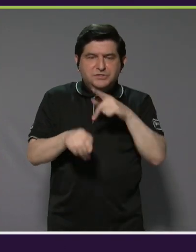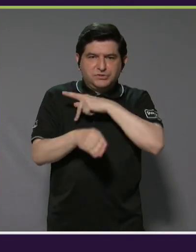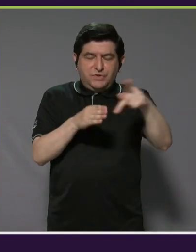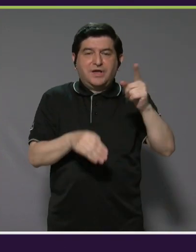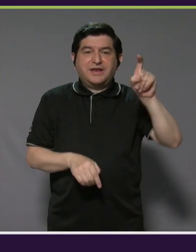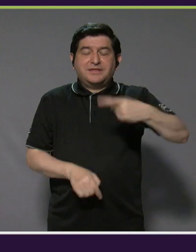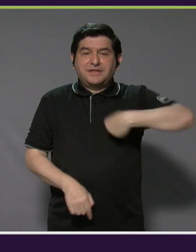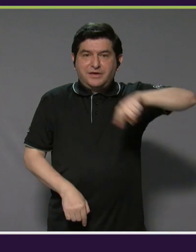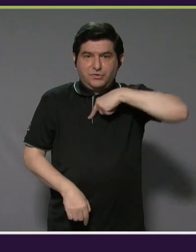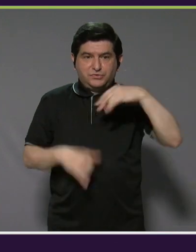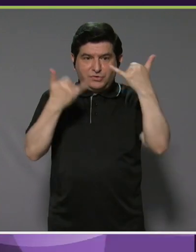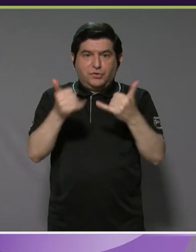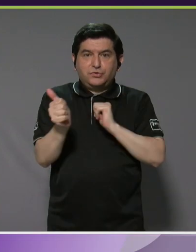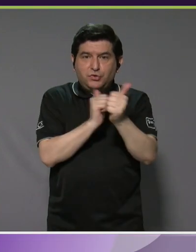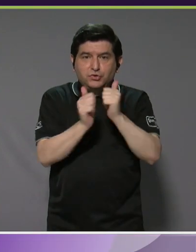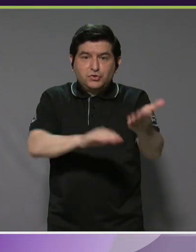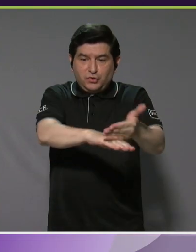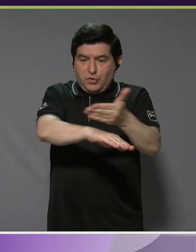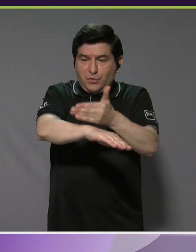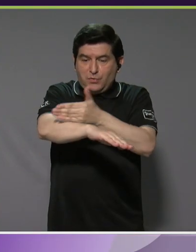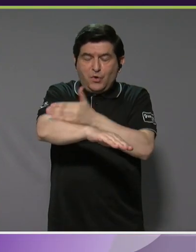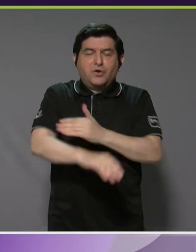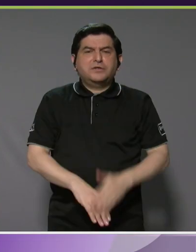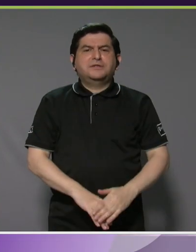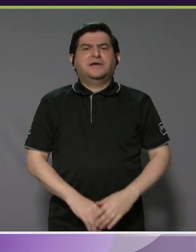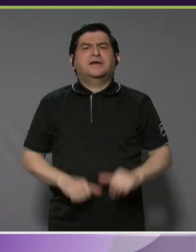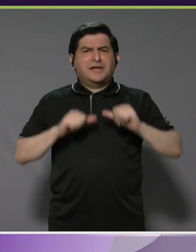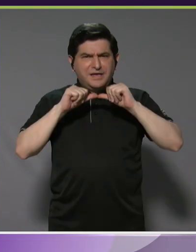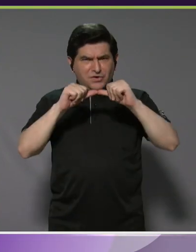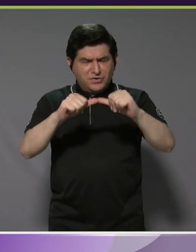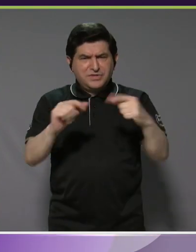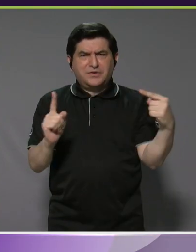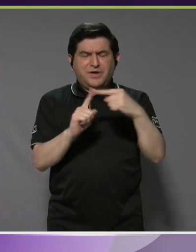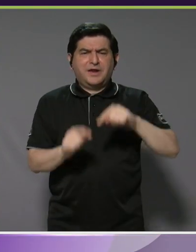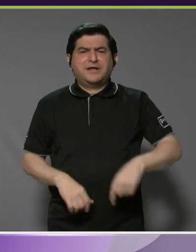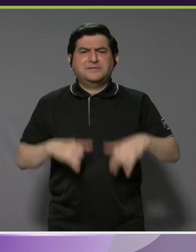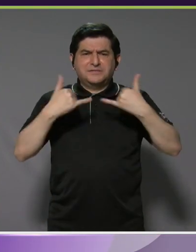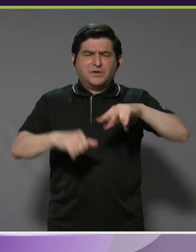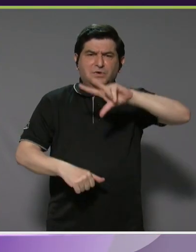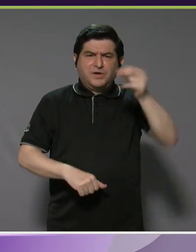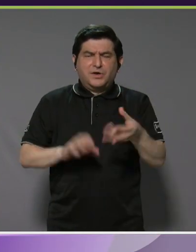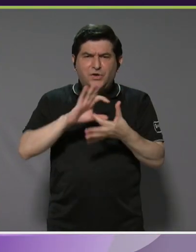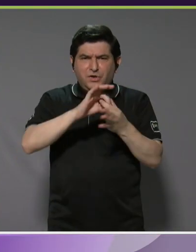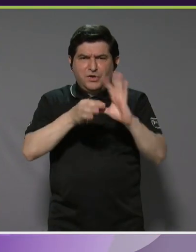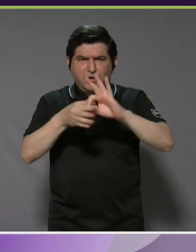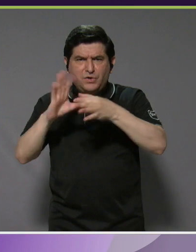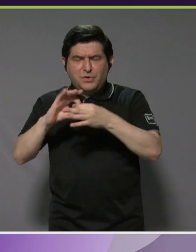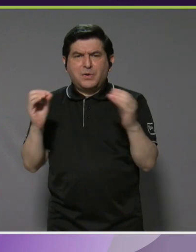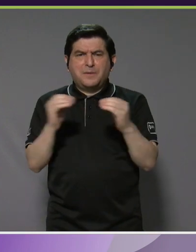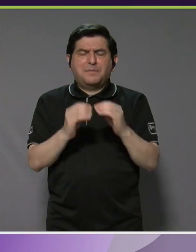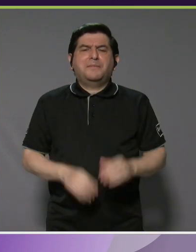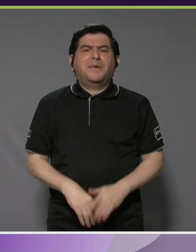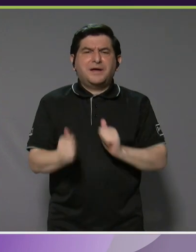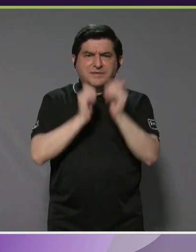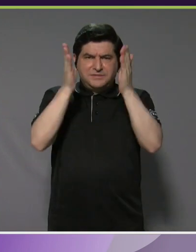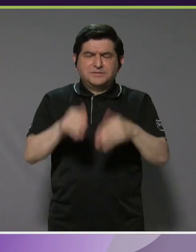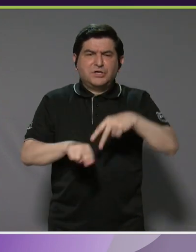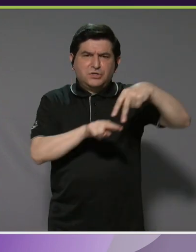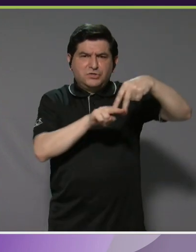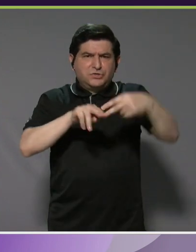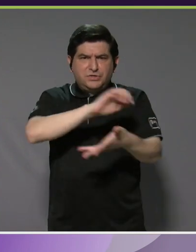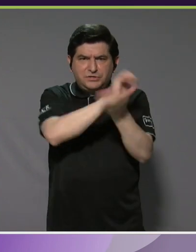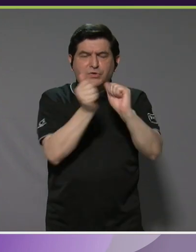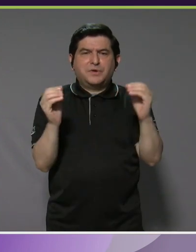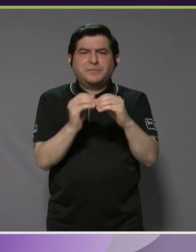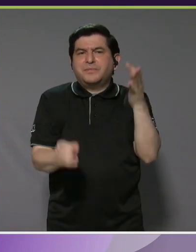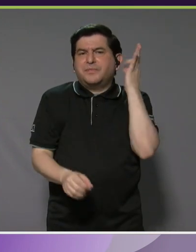necesitamos ahora para que el deporte crezca y para ir hacia adelante y llegar a los Juegos Paralímpicos es más atletas del surf adaptado. Necesitamos